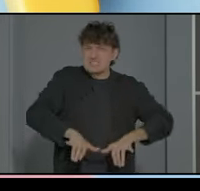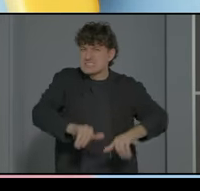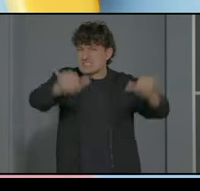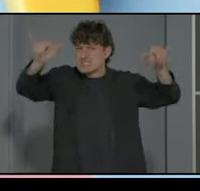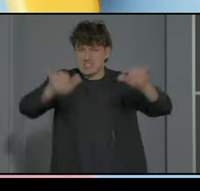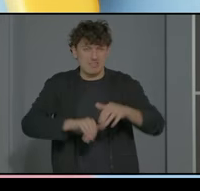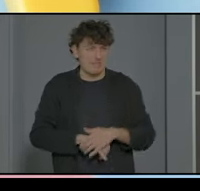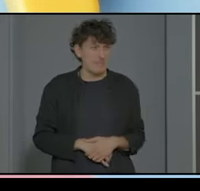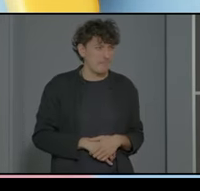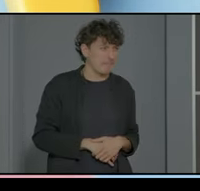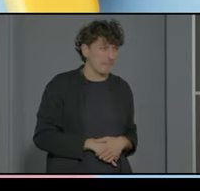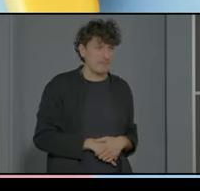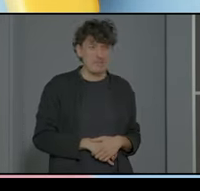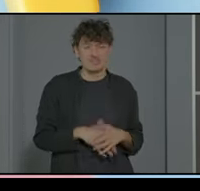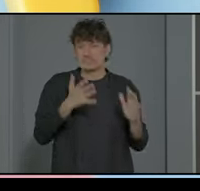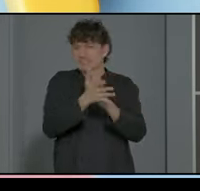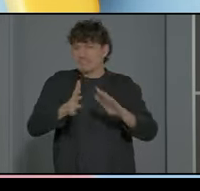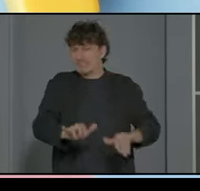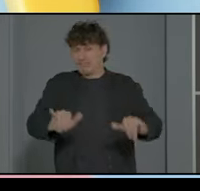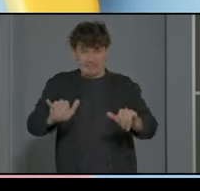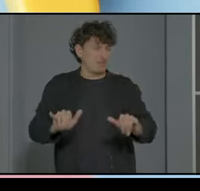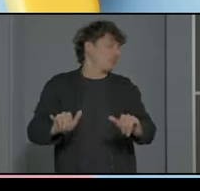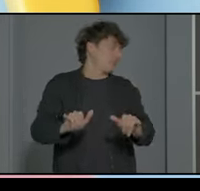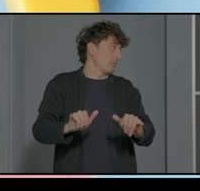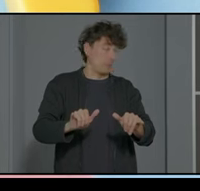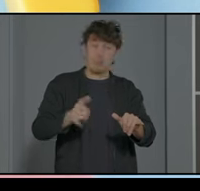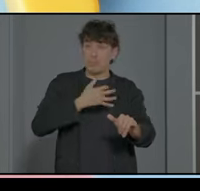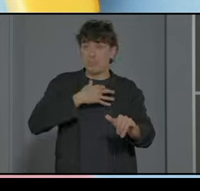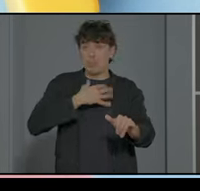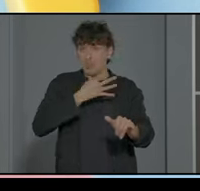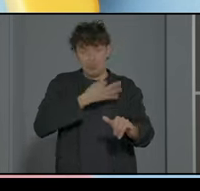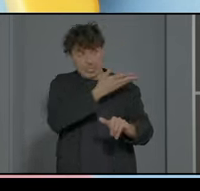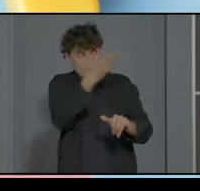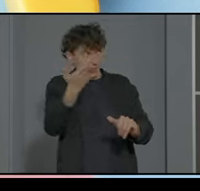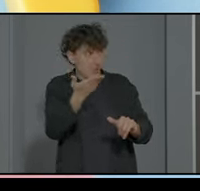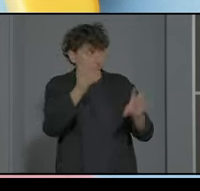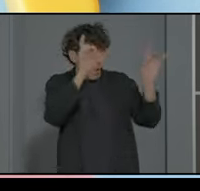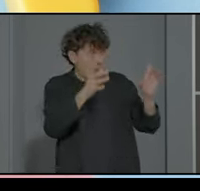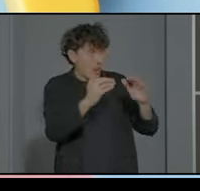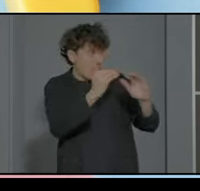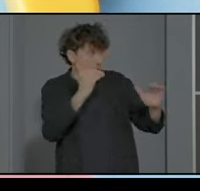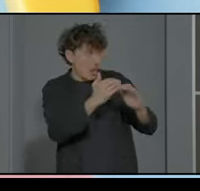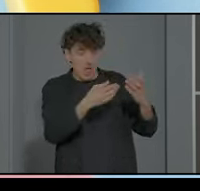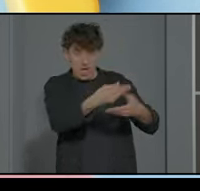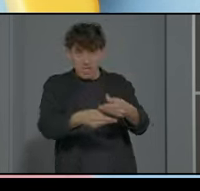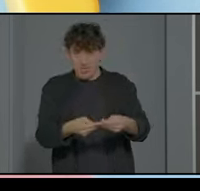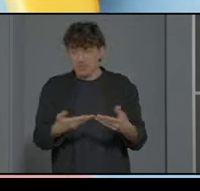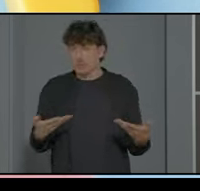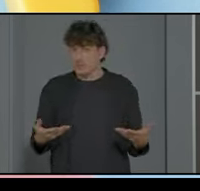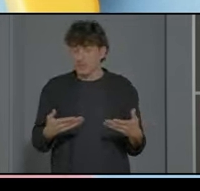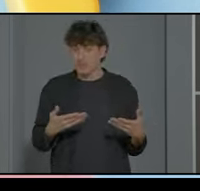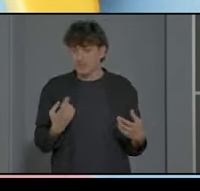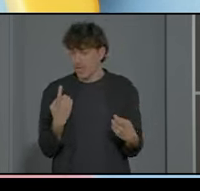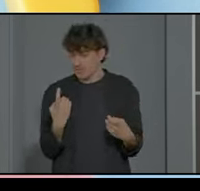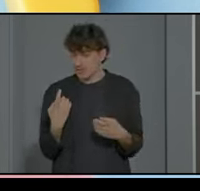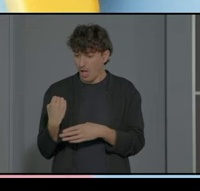sin ningún tipo de discriminación que puede hacer el resto puede hacer todo como el resto ¿de qué depende? depende de tener apoyos